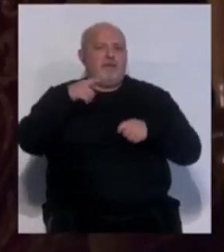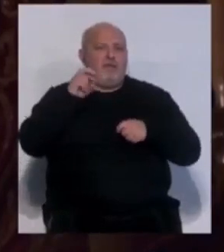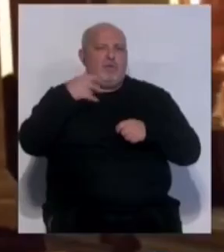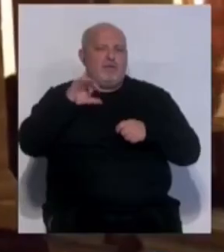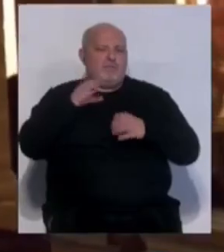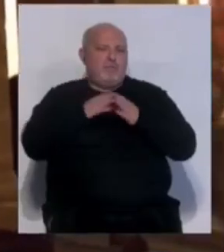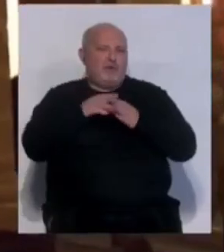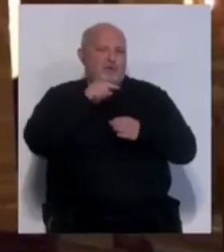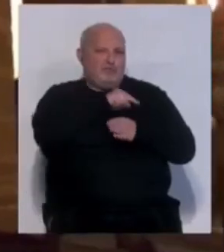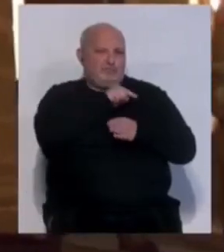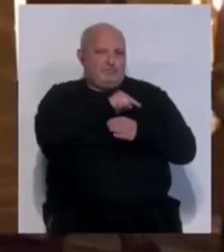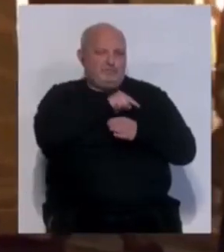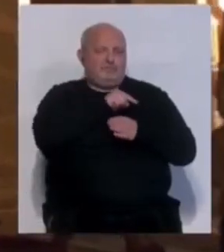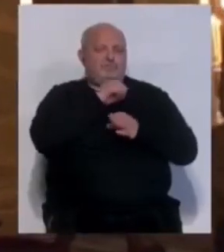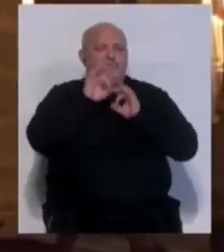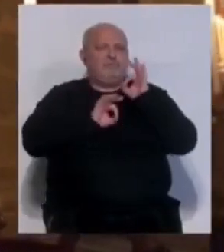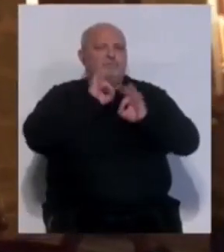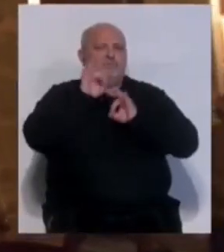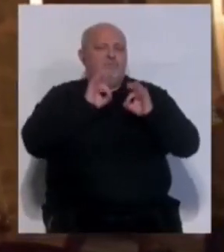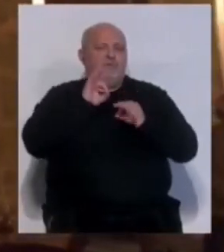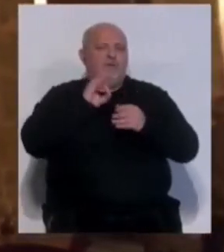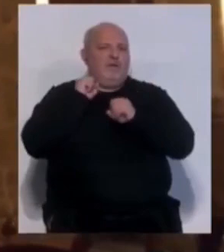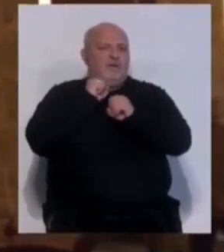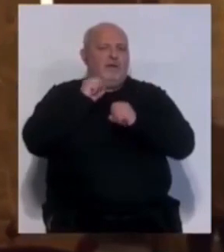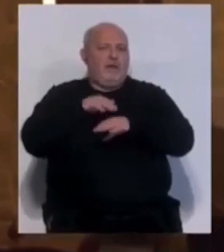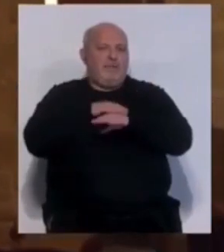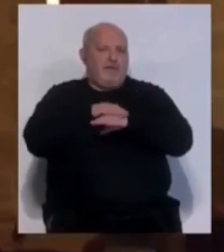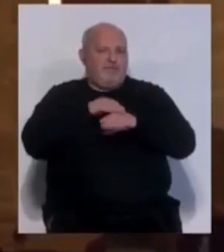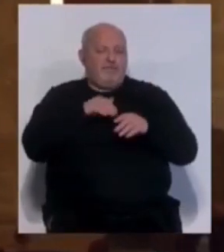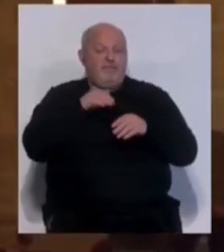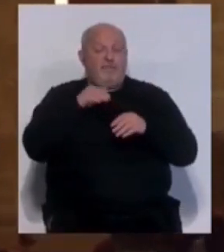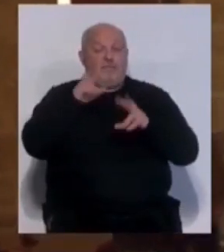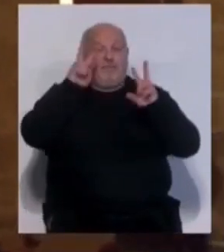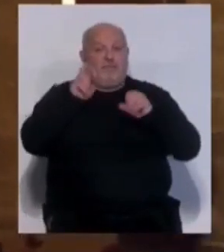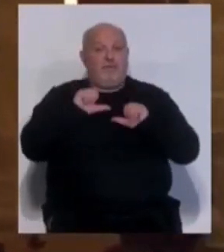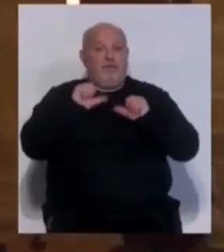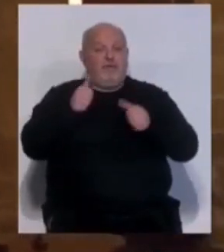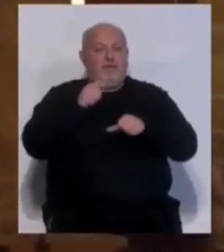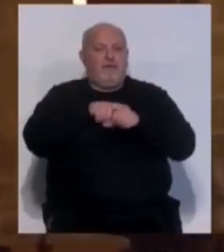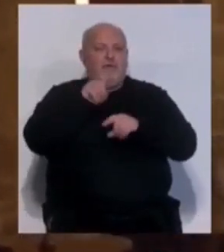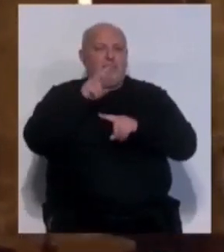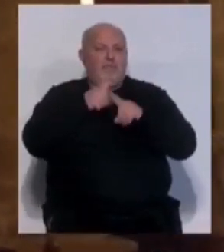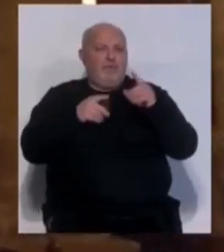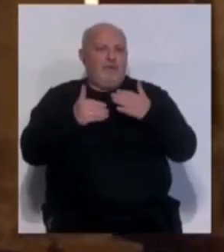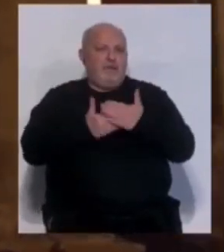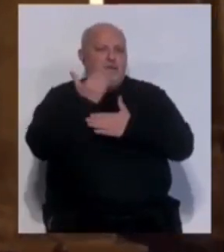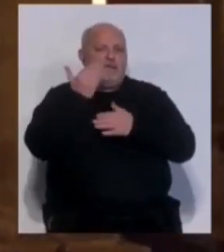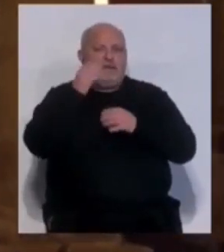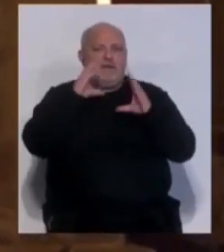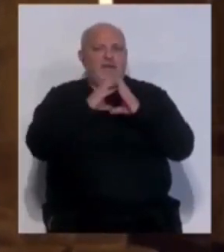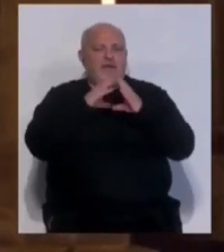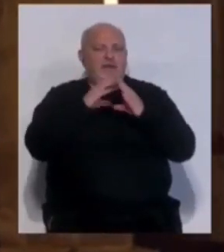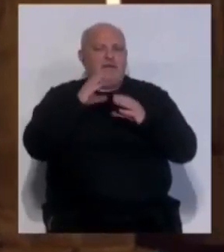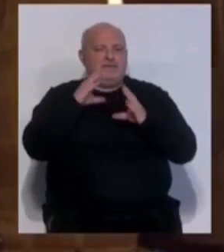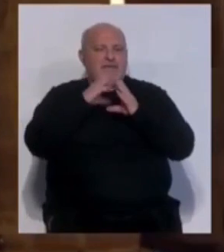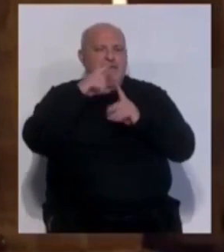Dueñas del Puerto de Santa María, organizado por la Cofradía del Perdón. El recital dará comienzo a las 12 y media del mediodía en la Iglesia